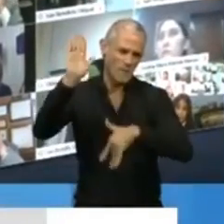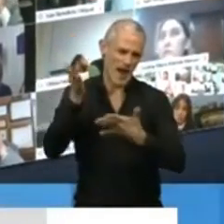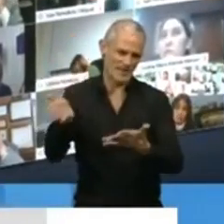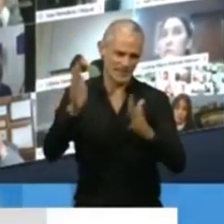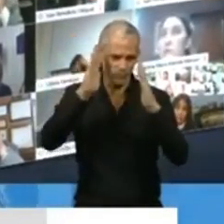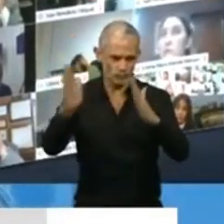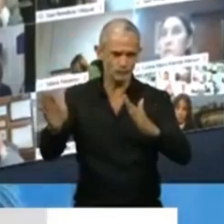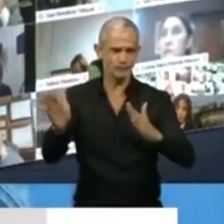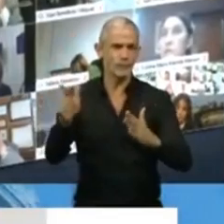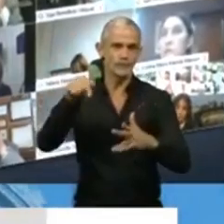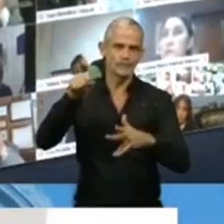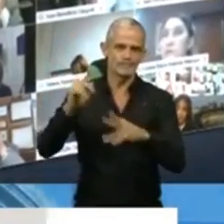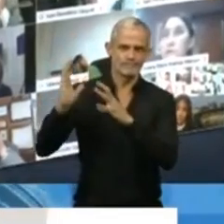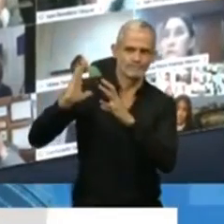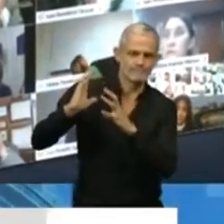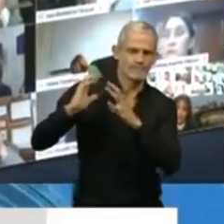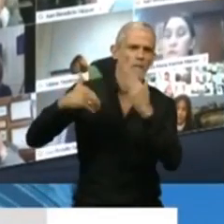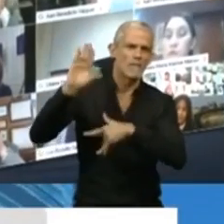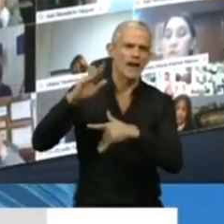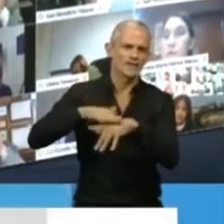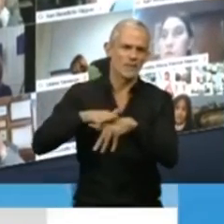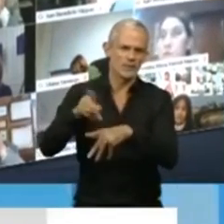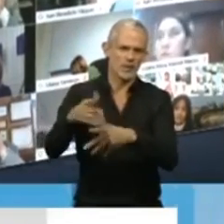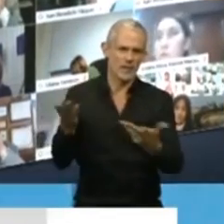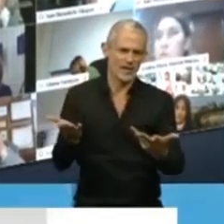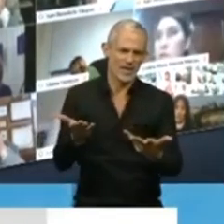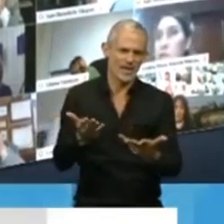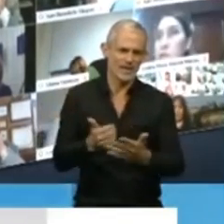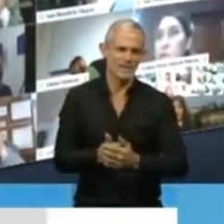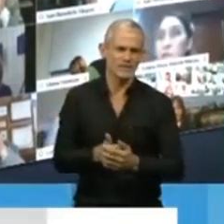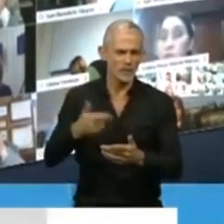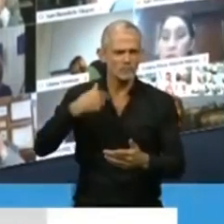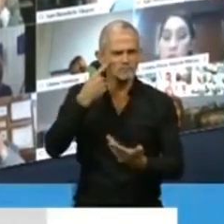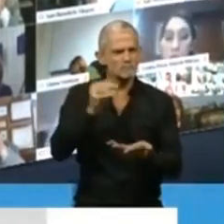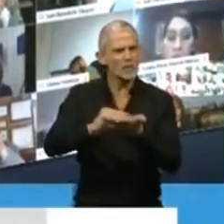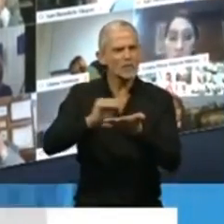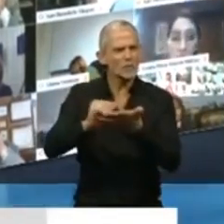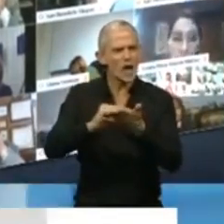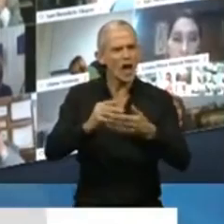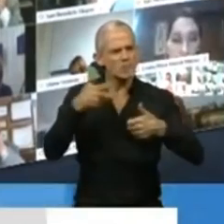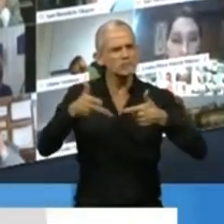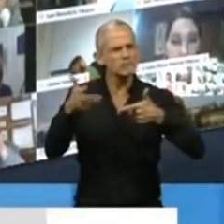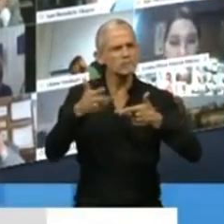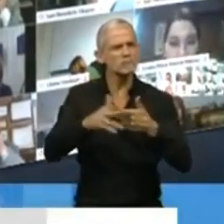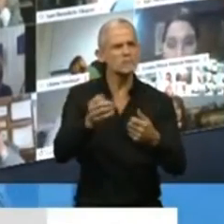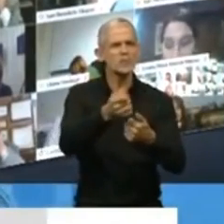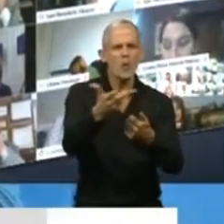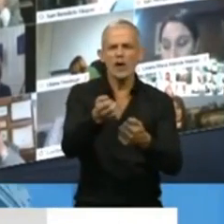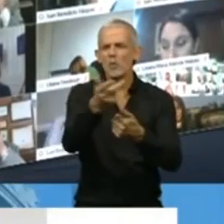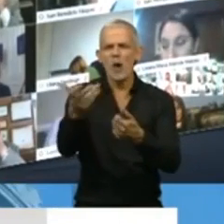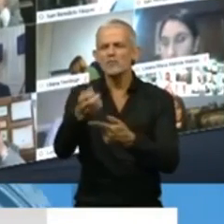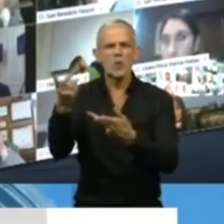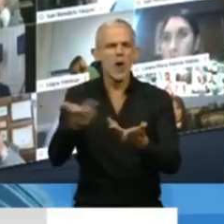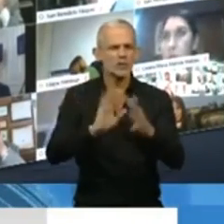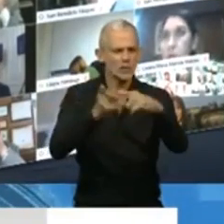que es donde recae todo. Porque yo escuchaba a otros diputados donde tiraban números y yo me pongo a